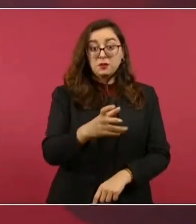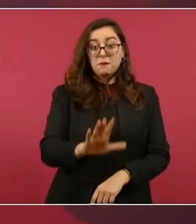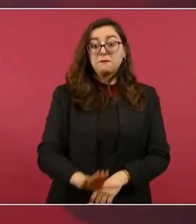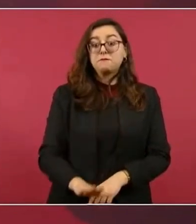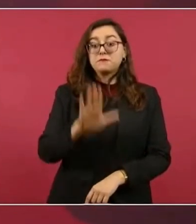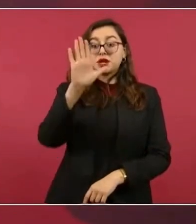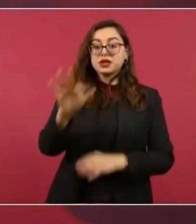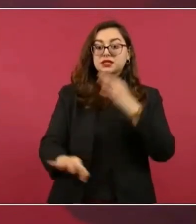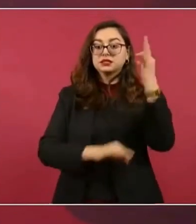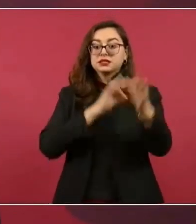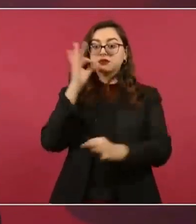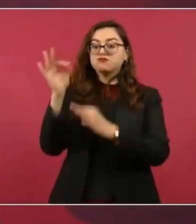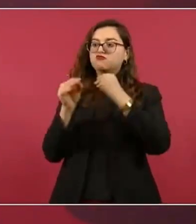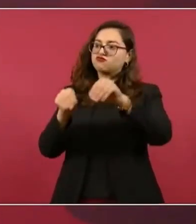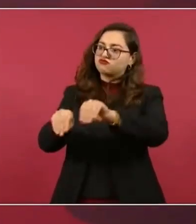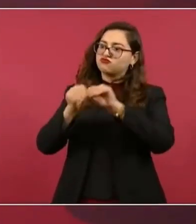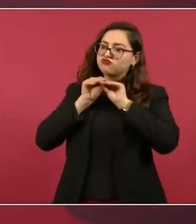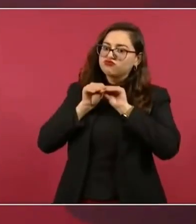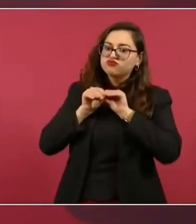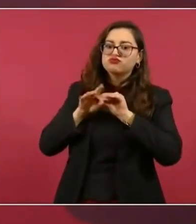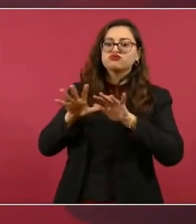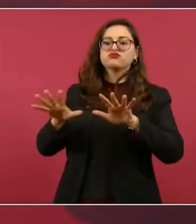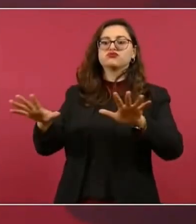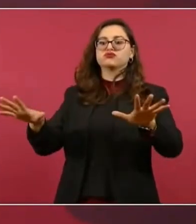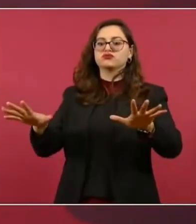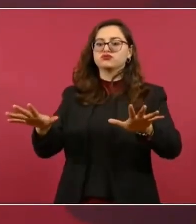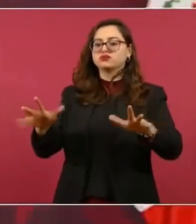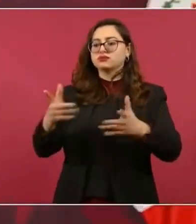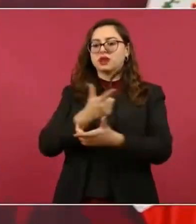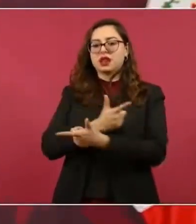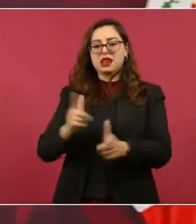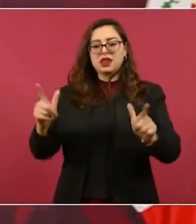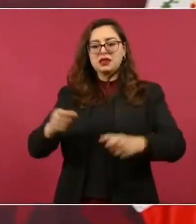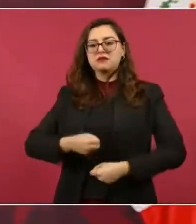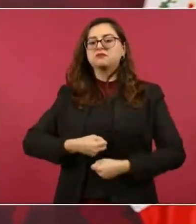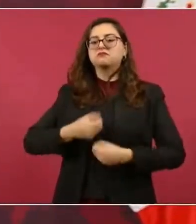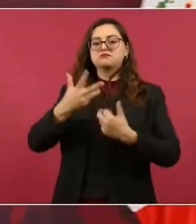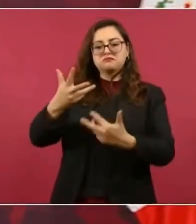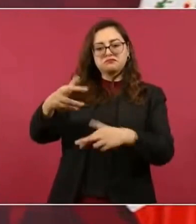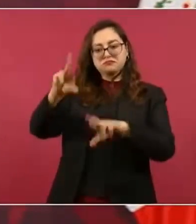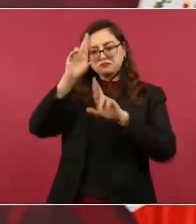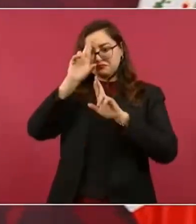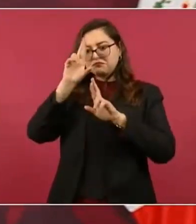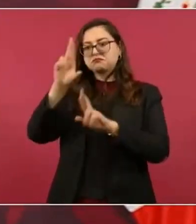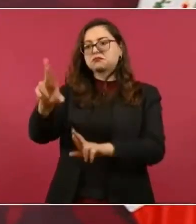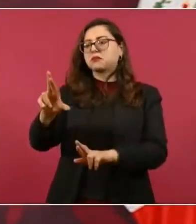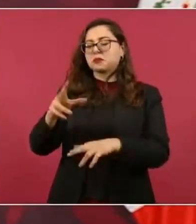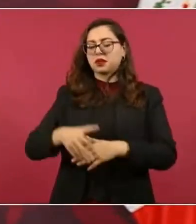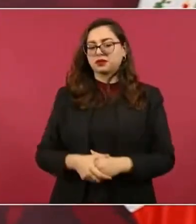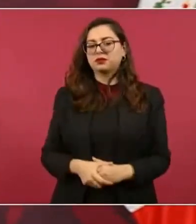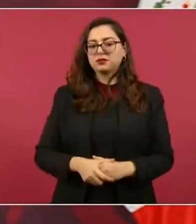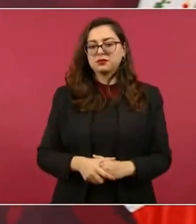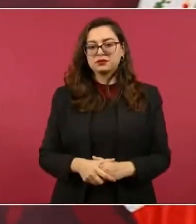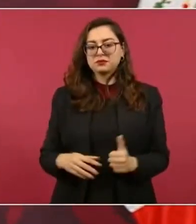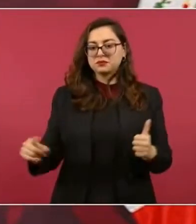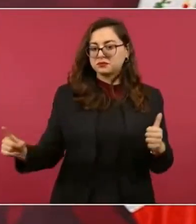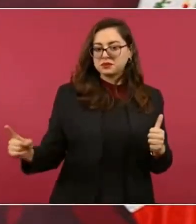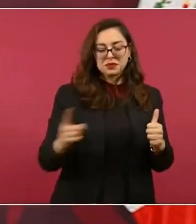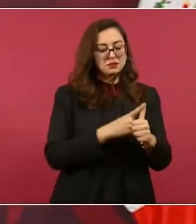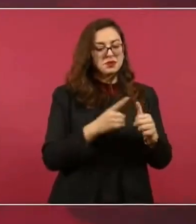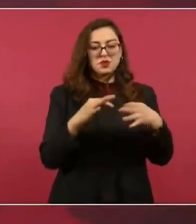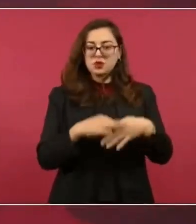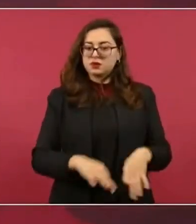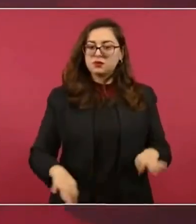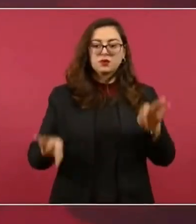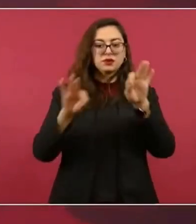de la importancia de respetar y de poner por encima de todo la libertad